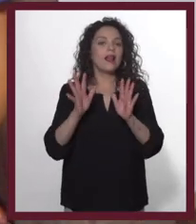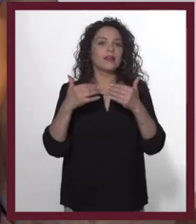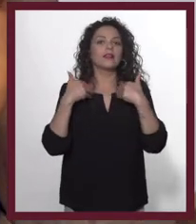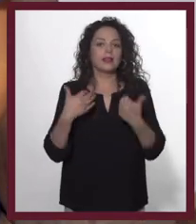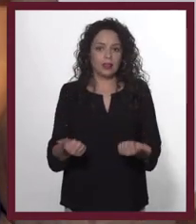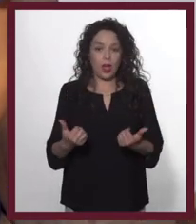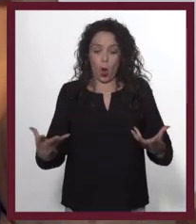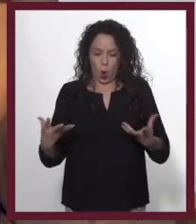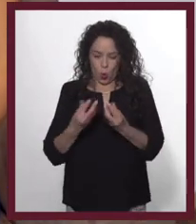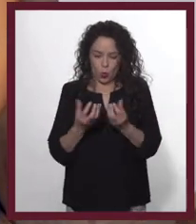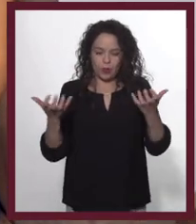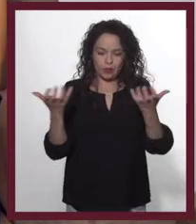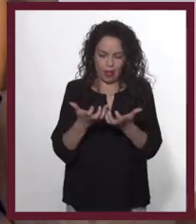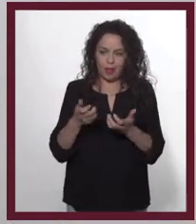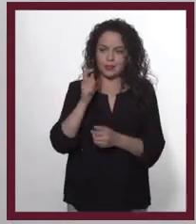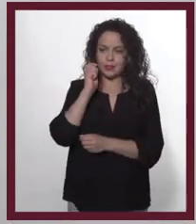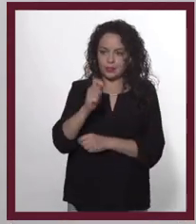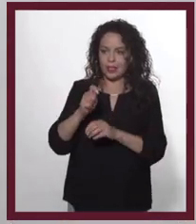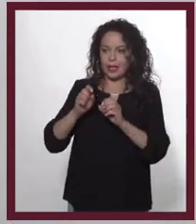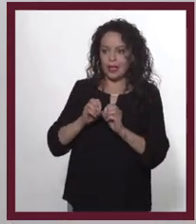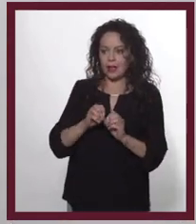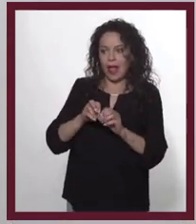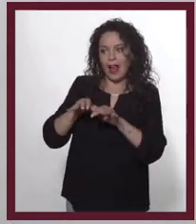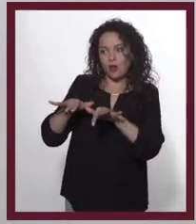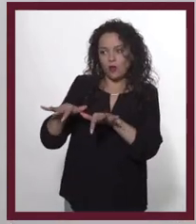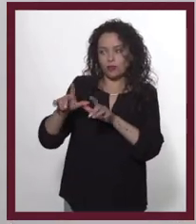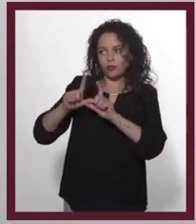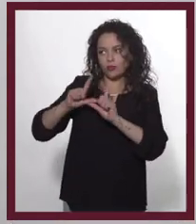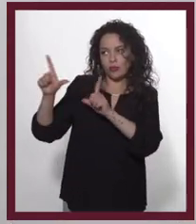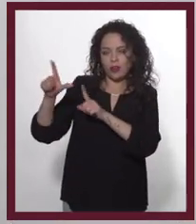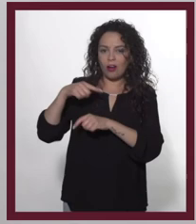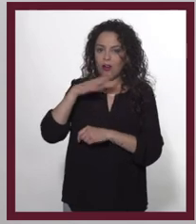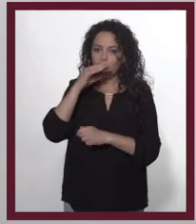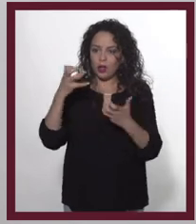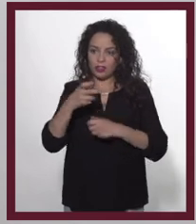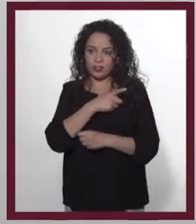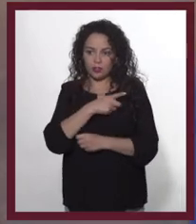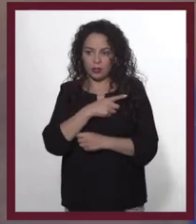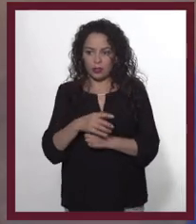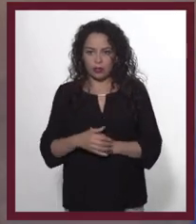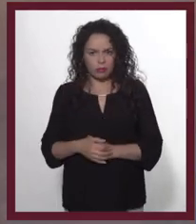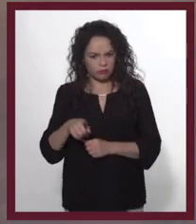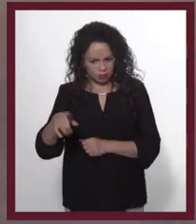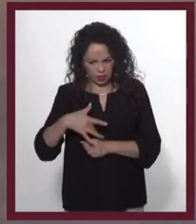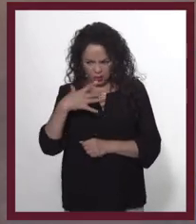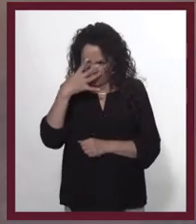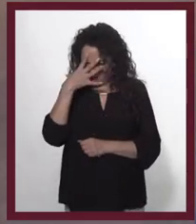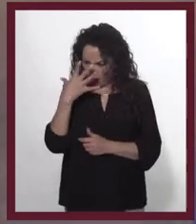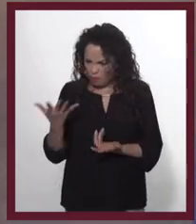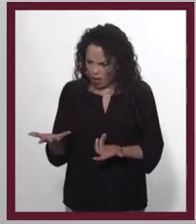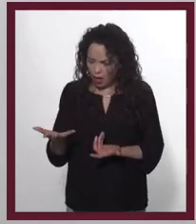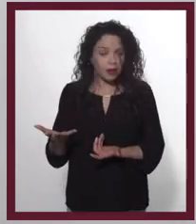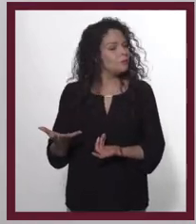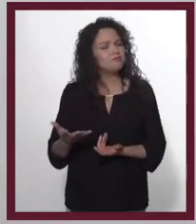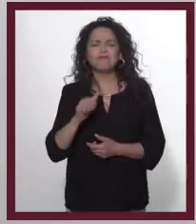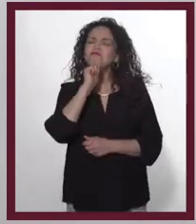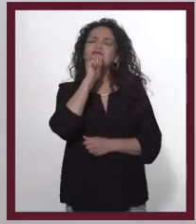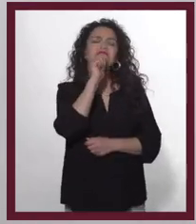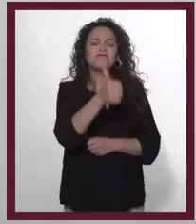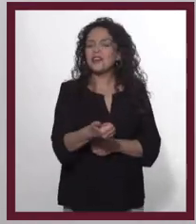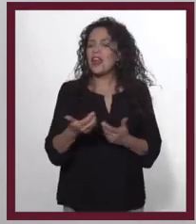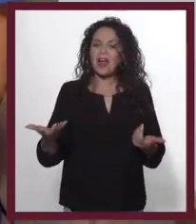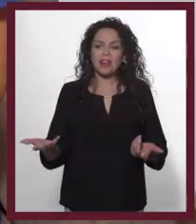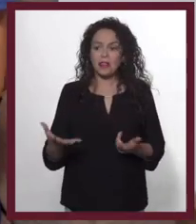Ahora sí, ¿por qué no hacemos juntos ese anuncio que ya de plano no pude hacer? ¿No te da pena decirlo? Nah,